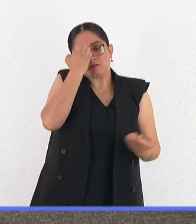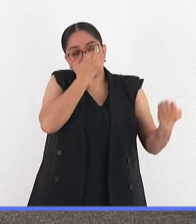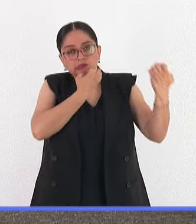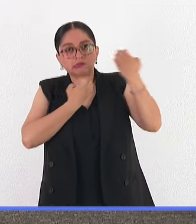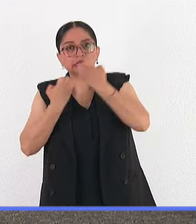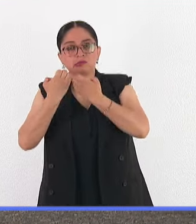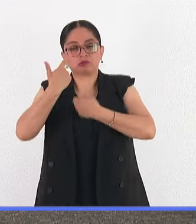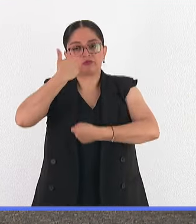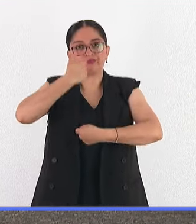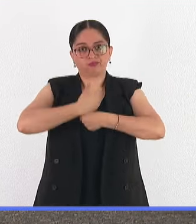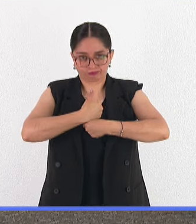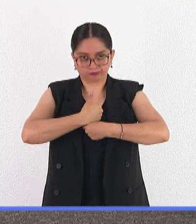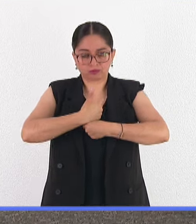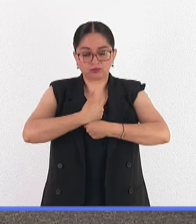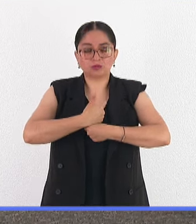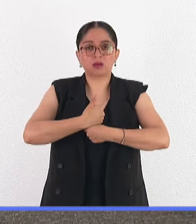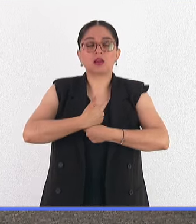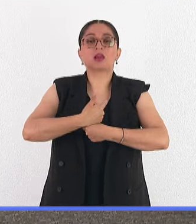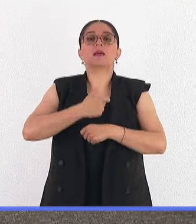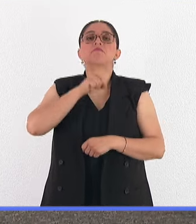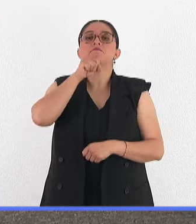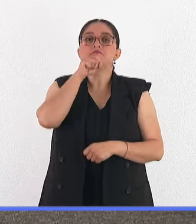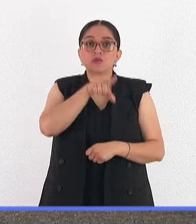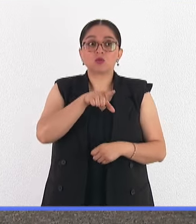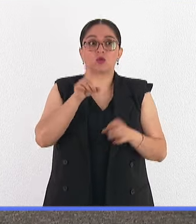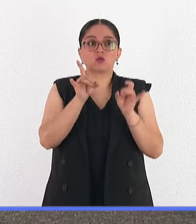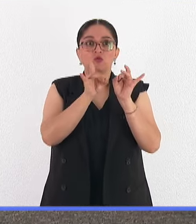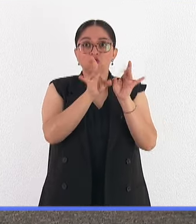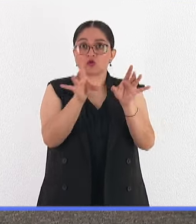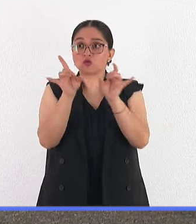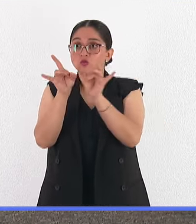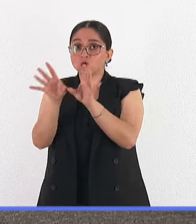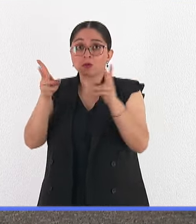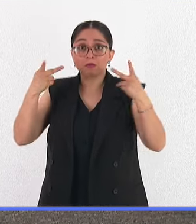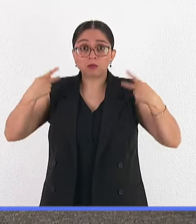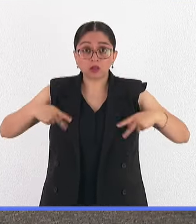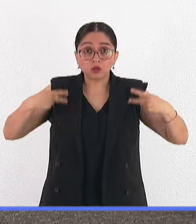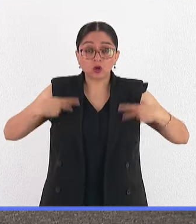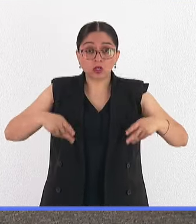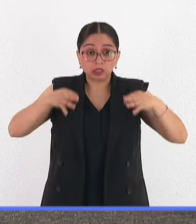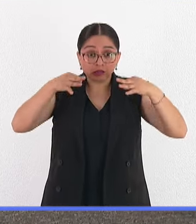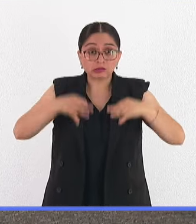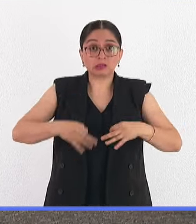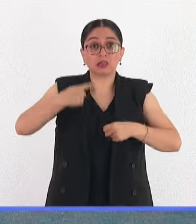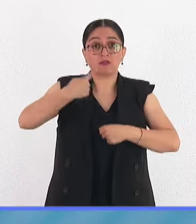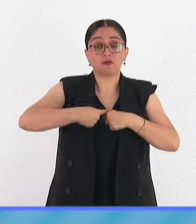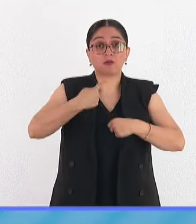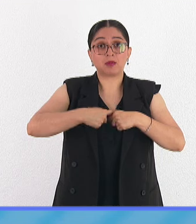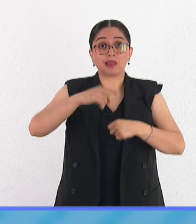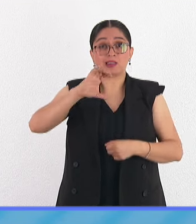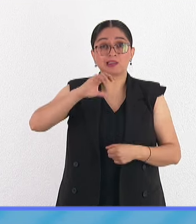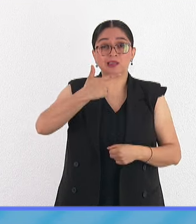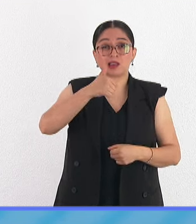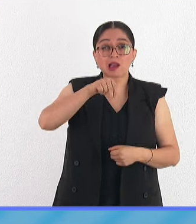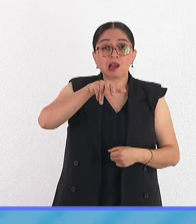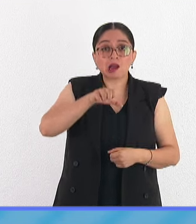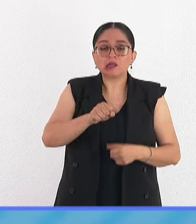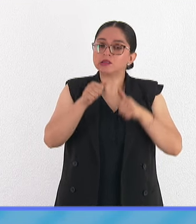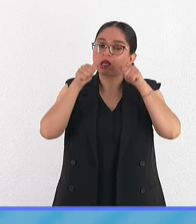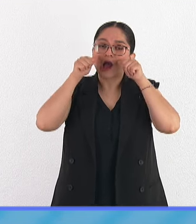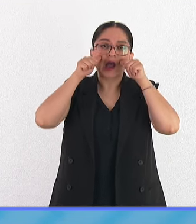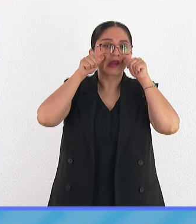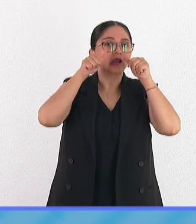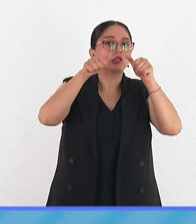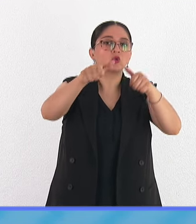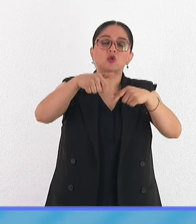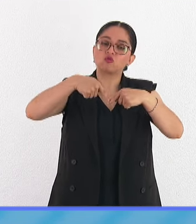Tempranos y después darle seguimiento a los individuos que salen positivos a estos diagnósticos de por vida. Hasta dar un seguimiento clínico